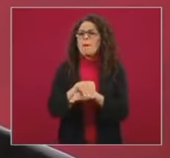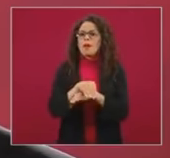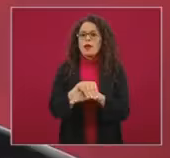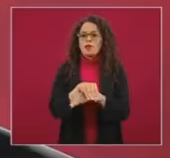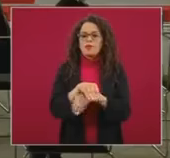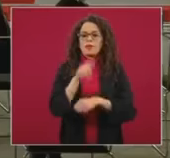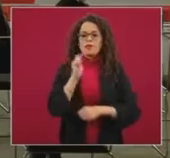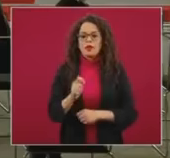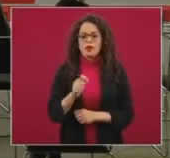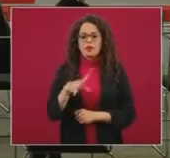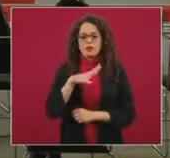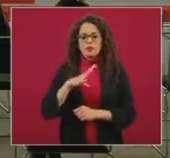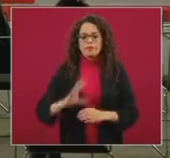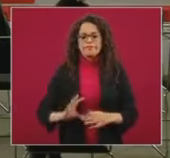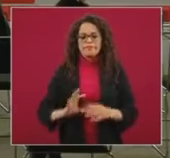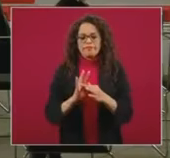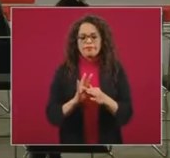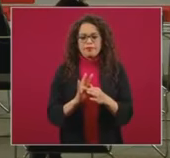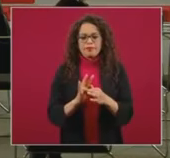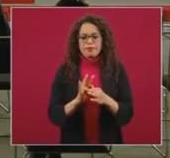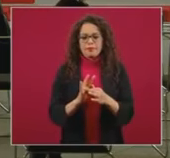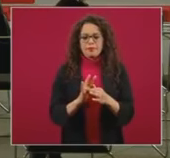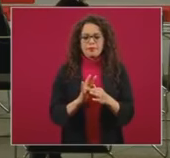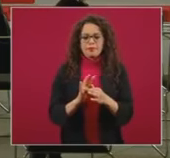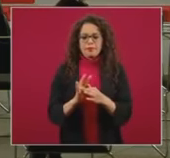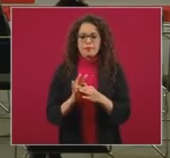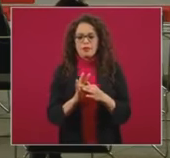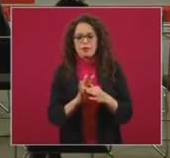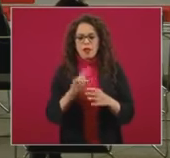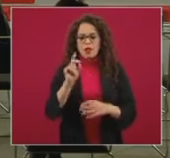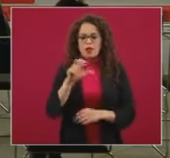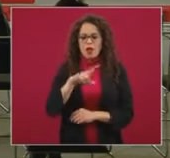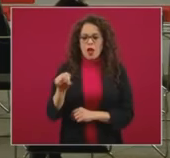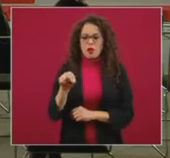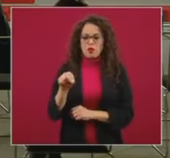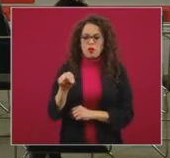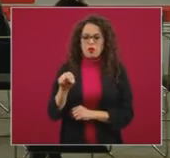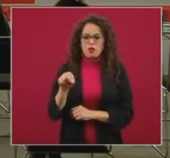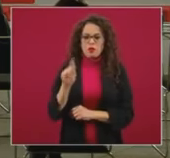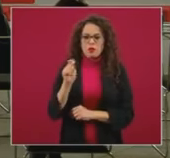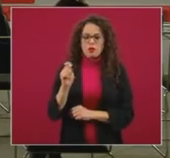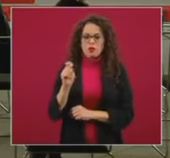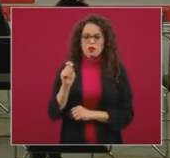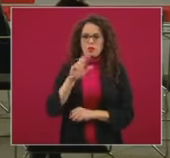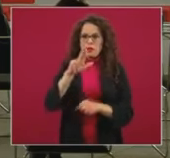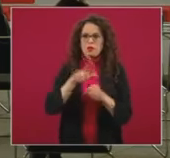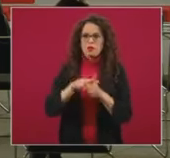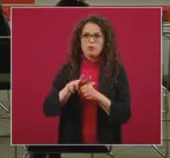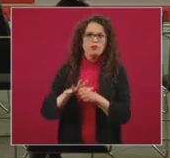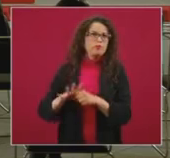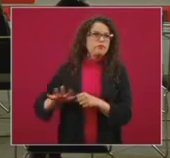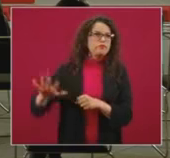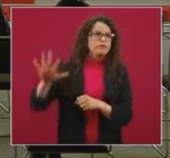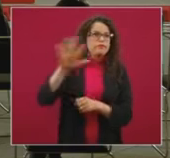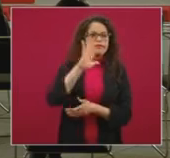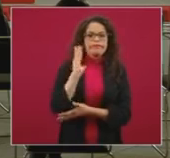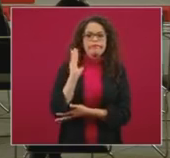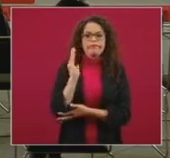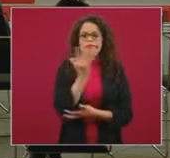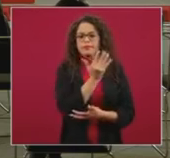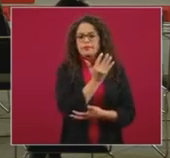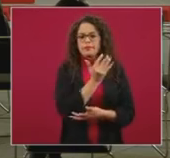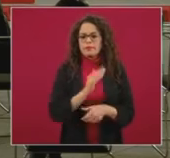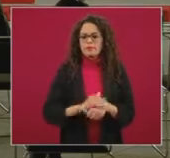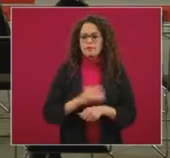confluencia del daño ambiental, el deterioro del medio ambiente, producto en